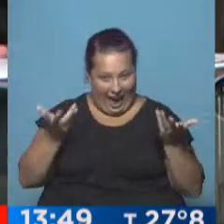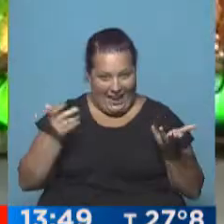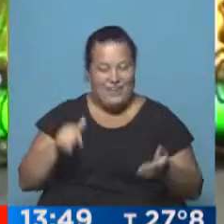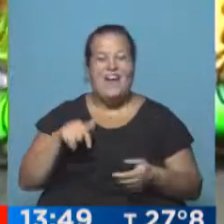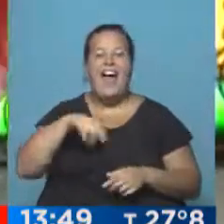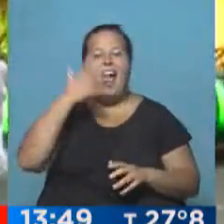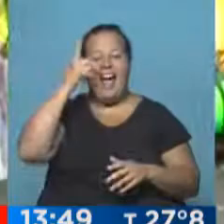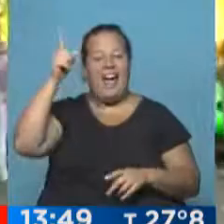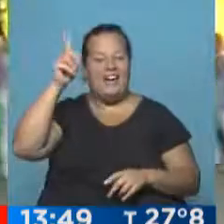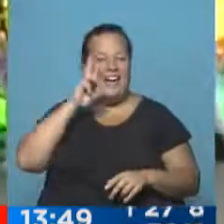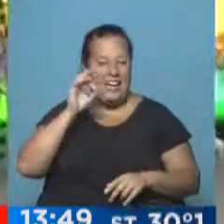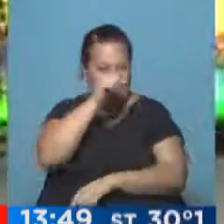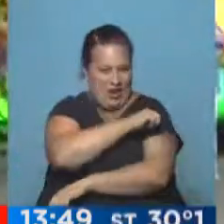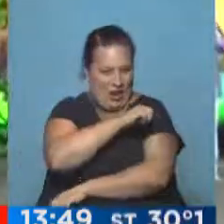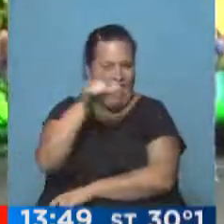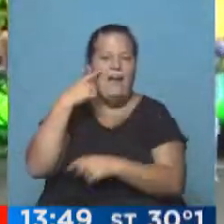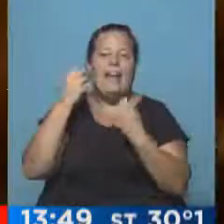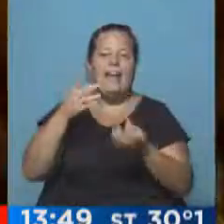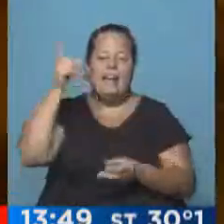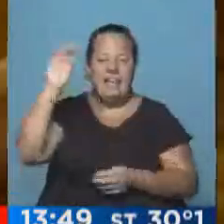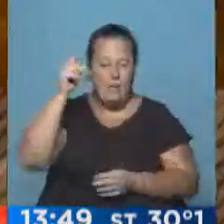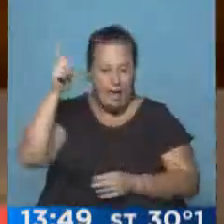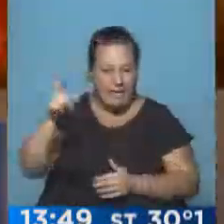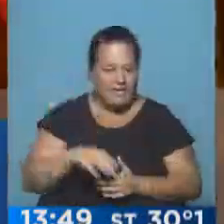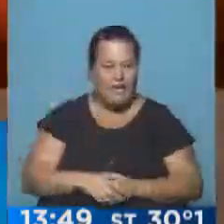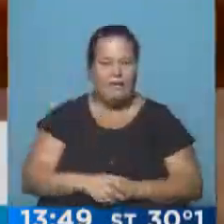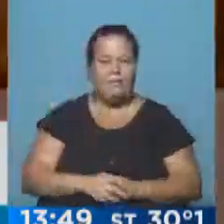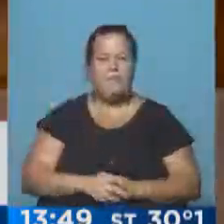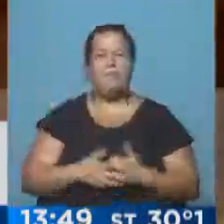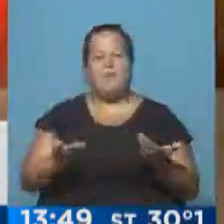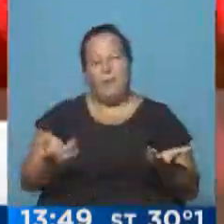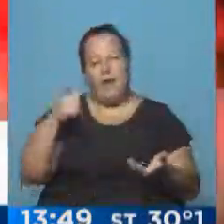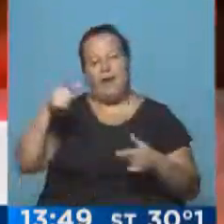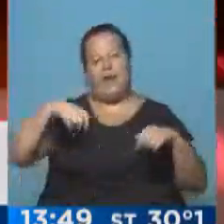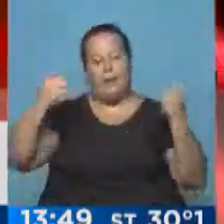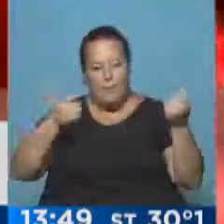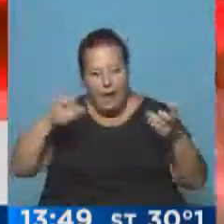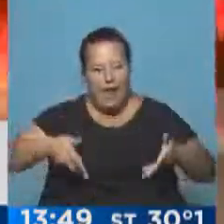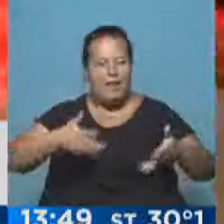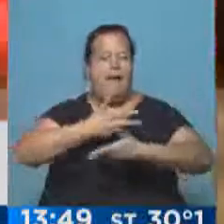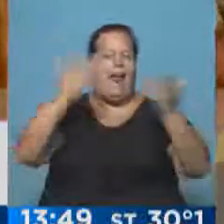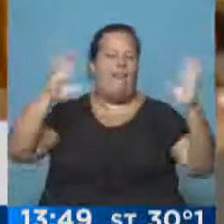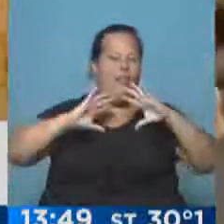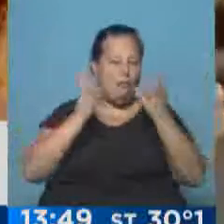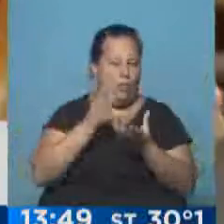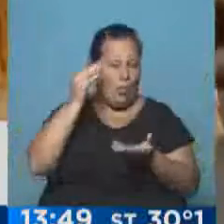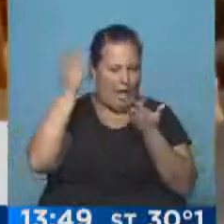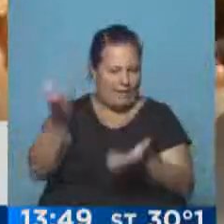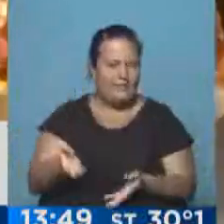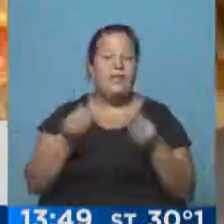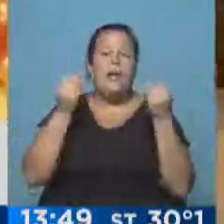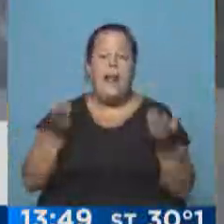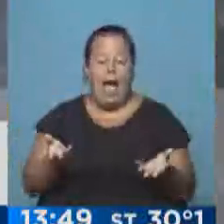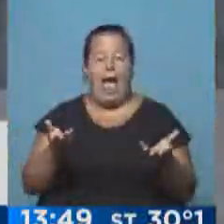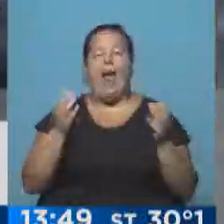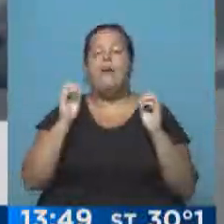Bueno, el Carnaval de Río. Vamos a ver qué estuvo pasando, ¿eh? Allí, en el Carnaval, bueno, en el Sambódromo, o más grande de un mundo en Brasil. Porque, claro,